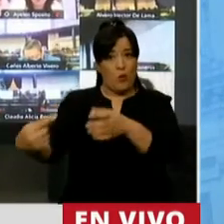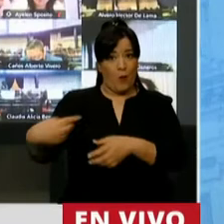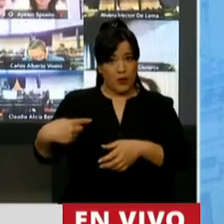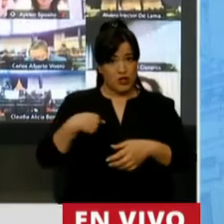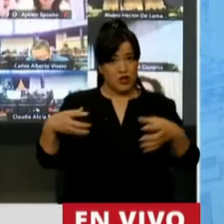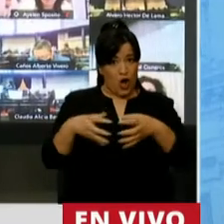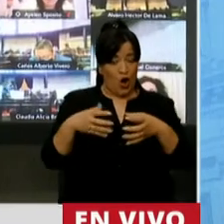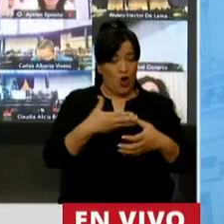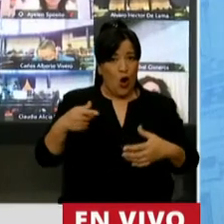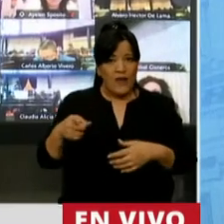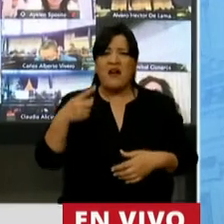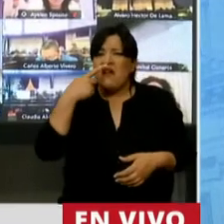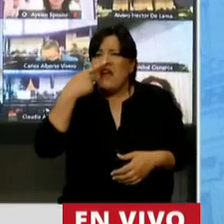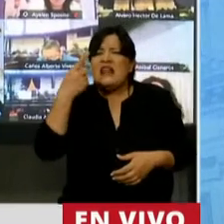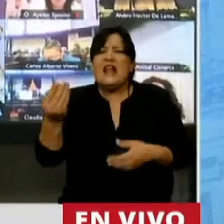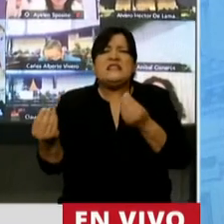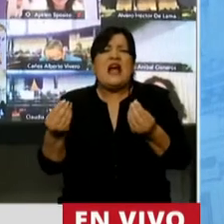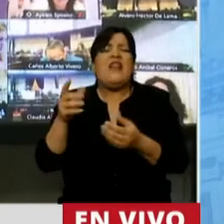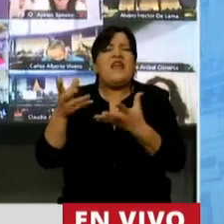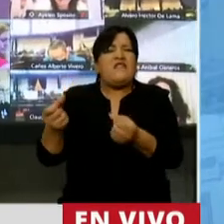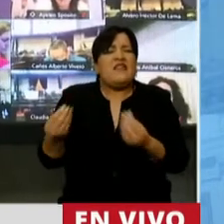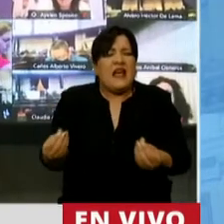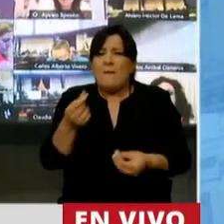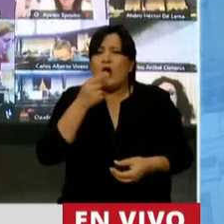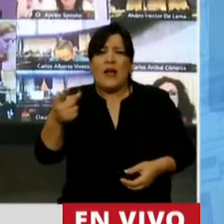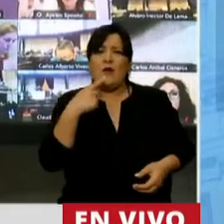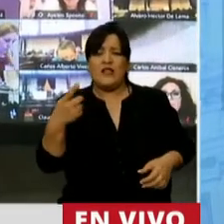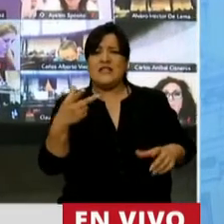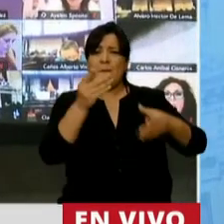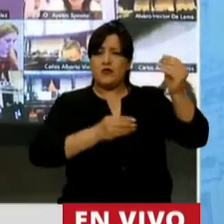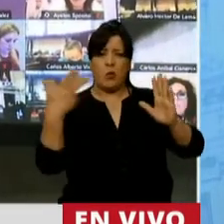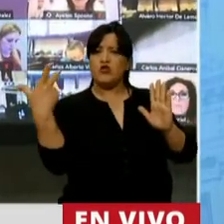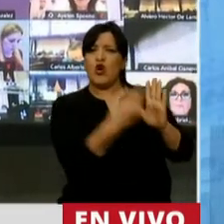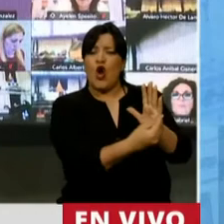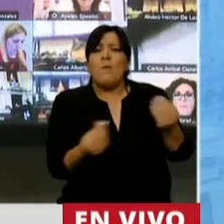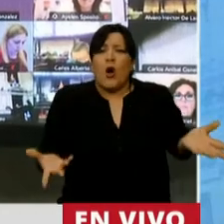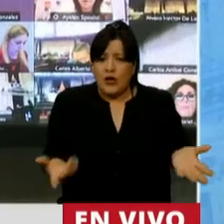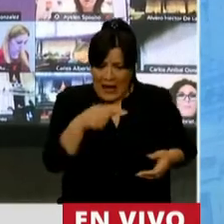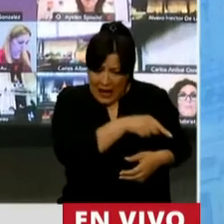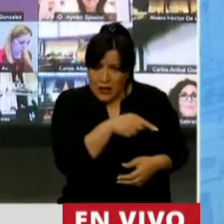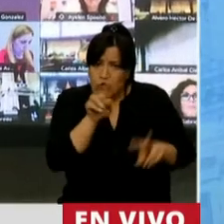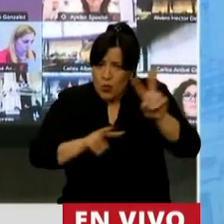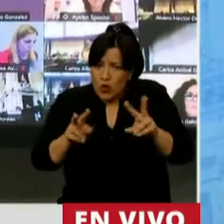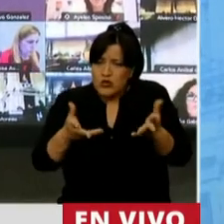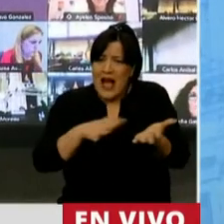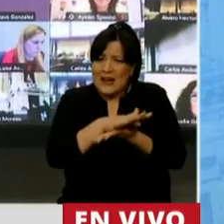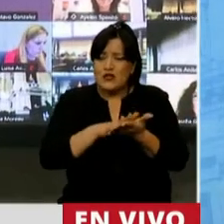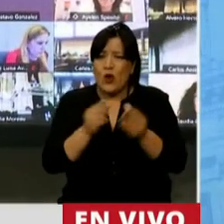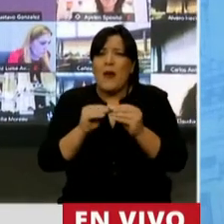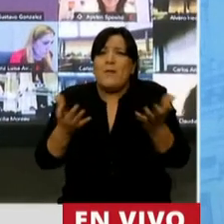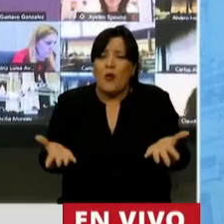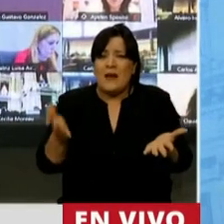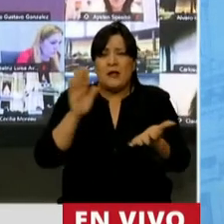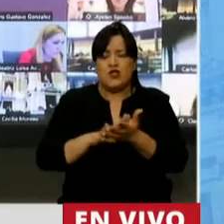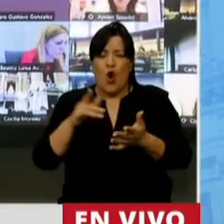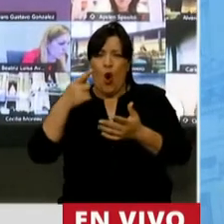qué intereses defiende cuando le dice no a un presupuesto que pretende resolver en parte el problema de la